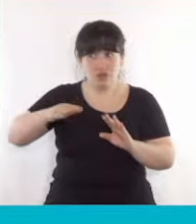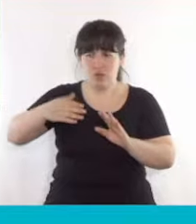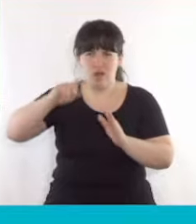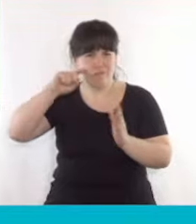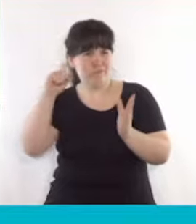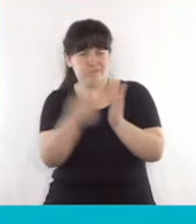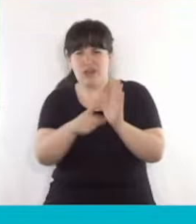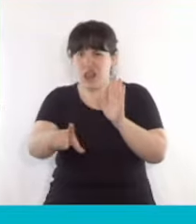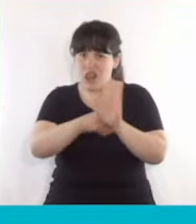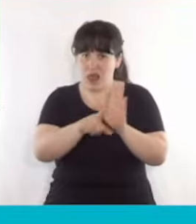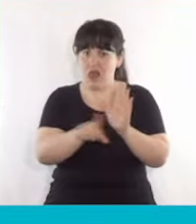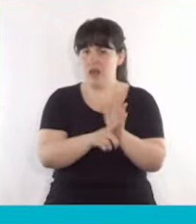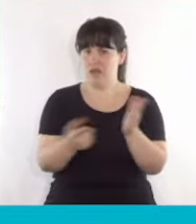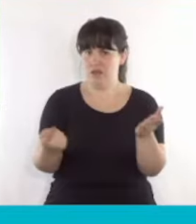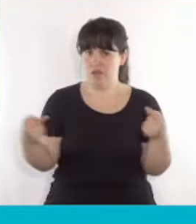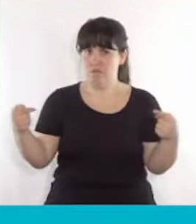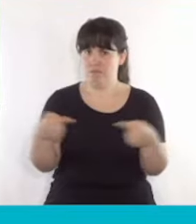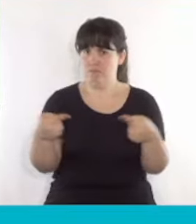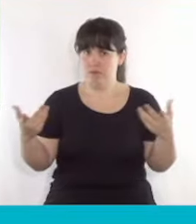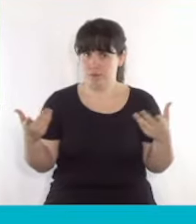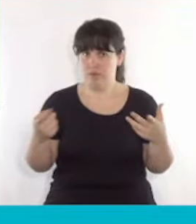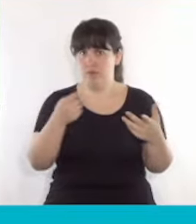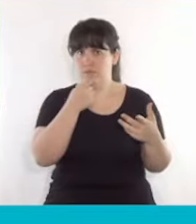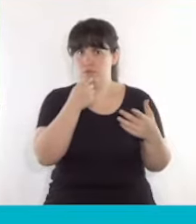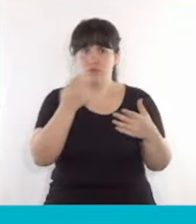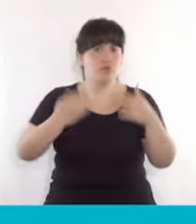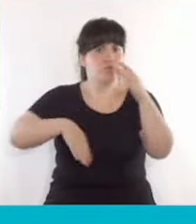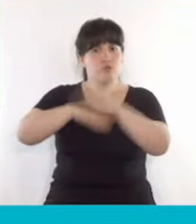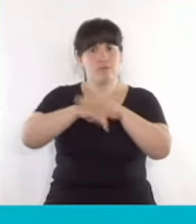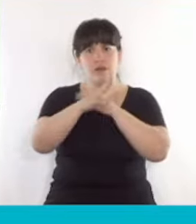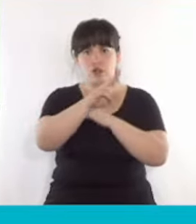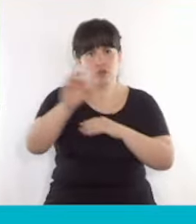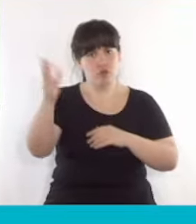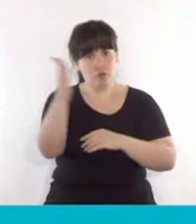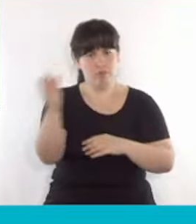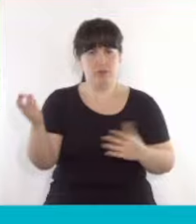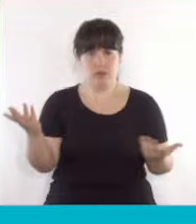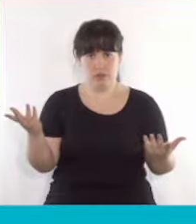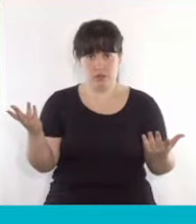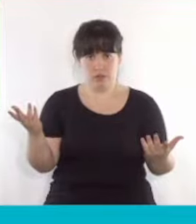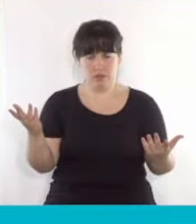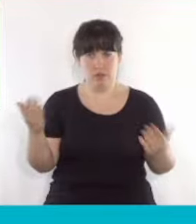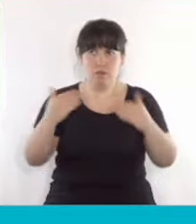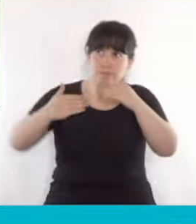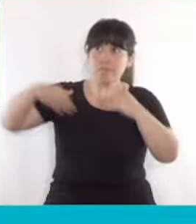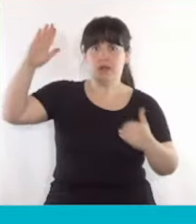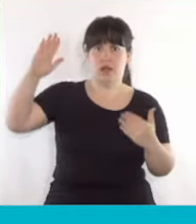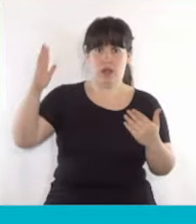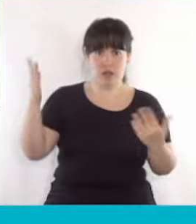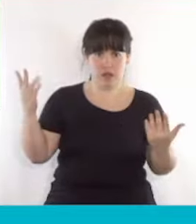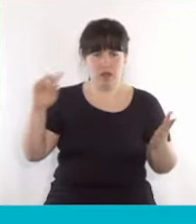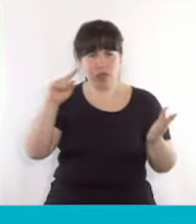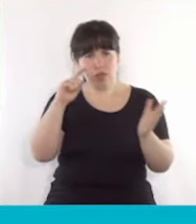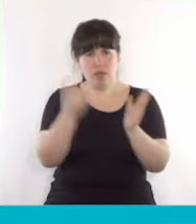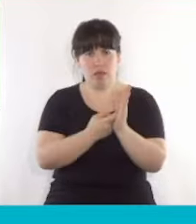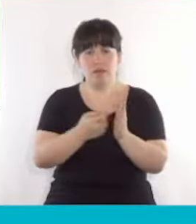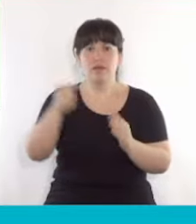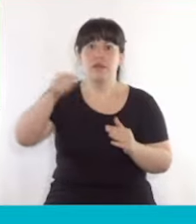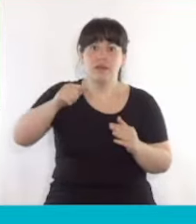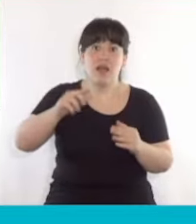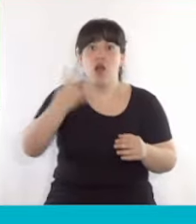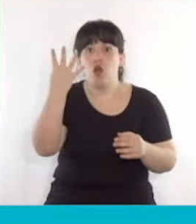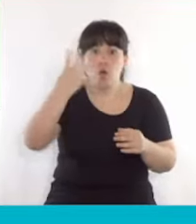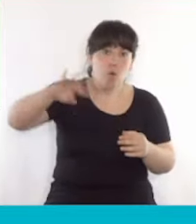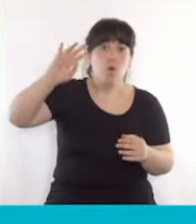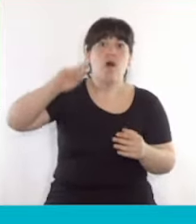pasado imponía como, por ejemplo, un tope del 200%. Y como hoy están llegando, por ejemplo, la cuarta cuota del